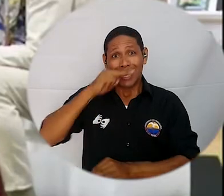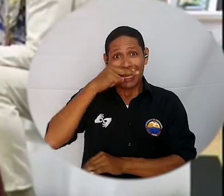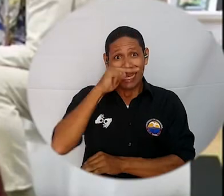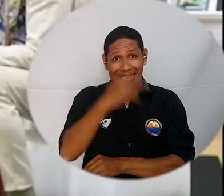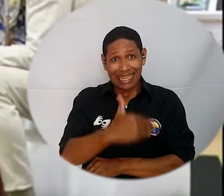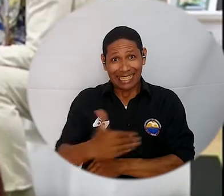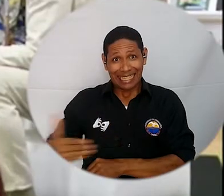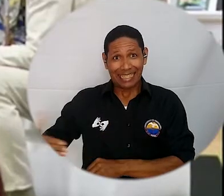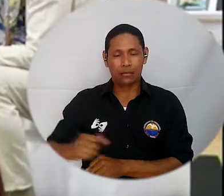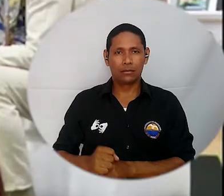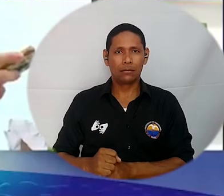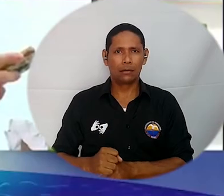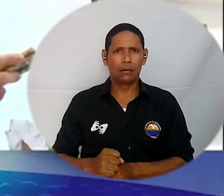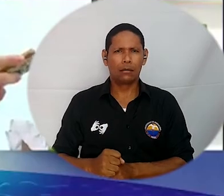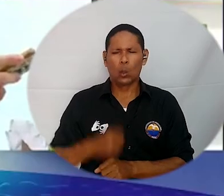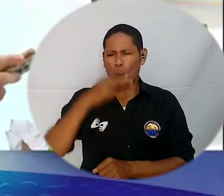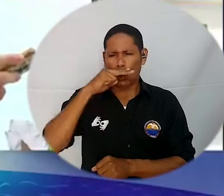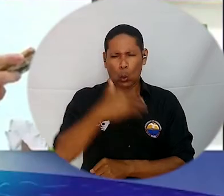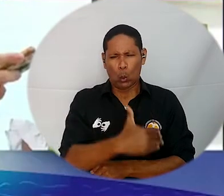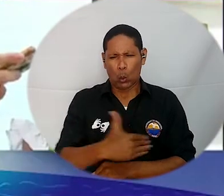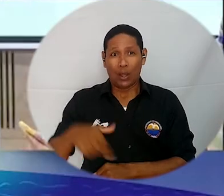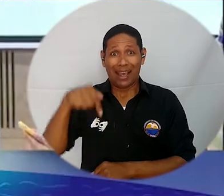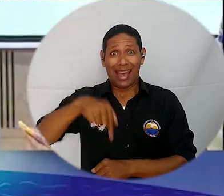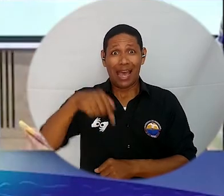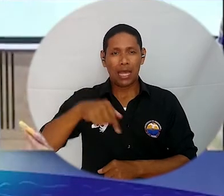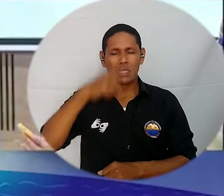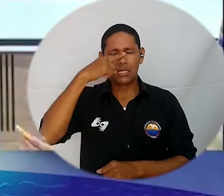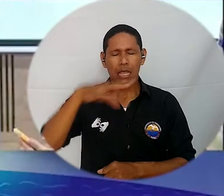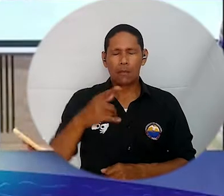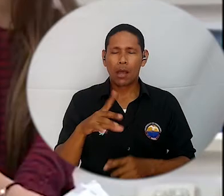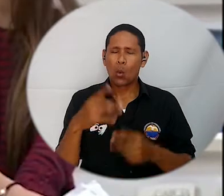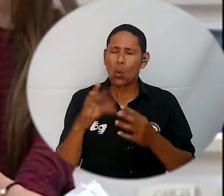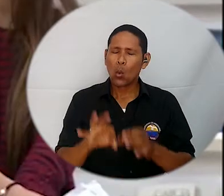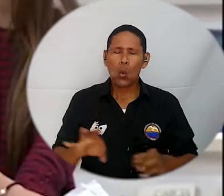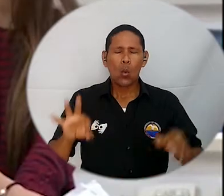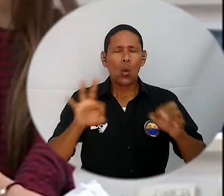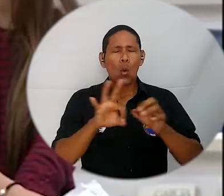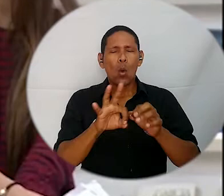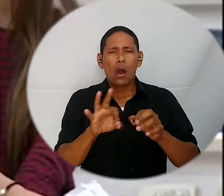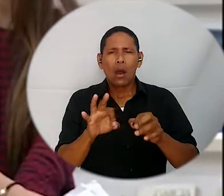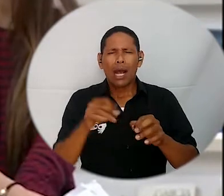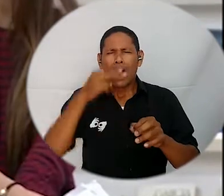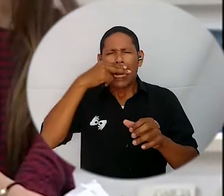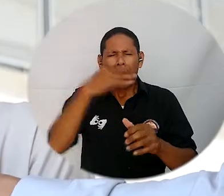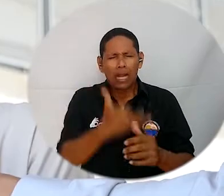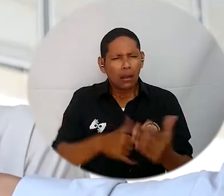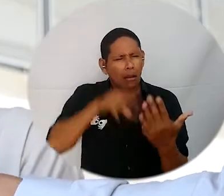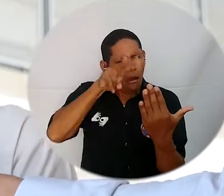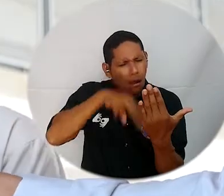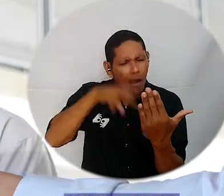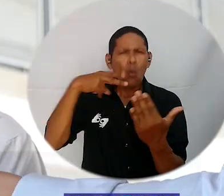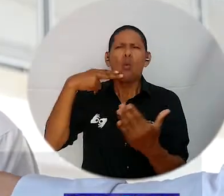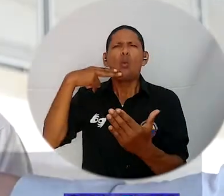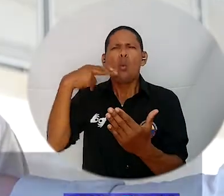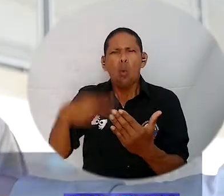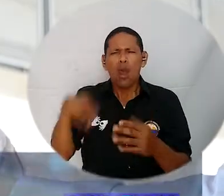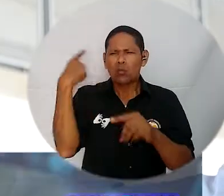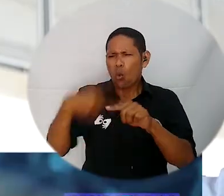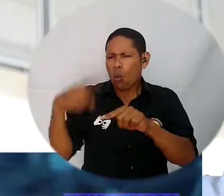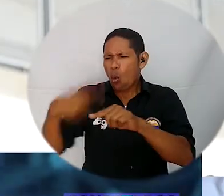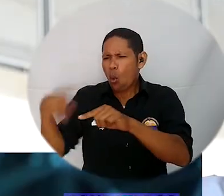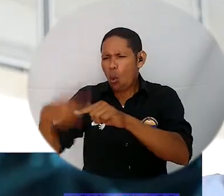En la cuarta jornada de esta fiesta literaria, la lectura infantil se tomó la Feria del Libro de Santa Marta. A los niños amaros les